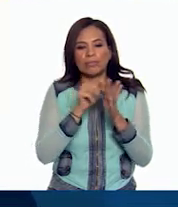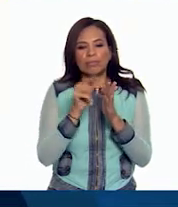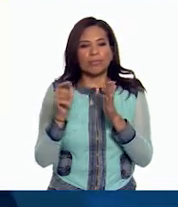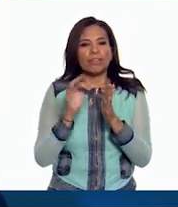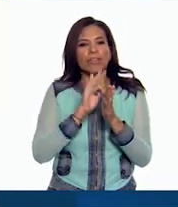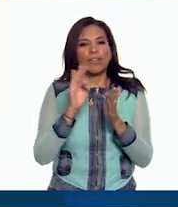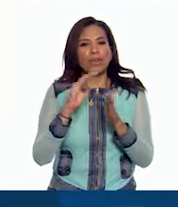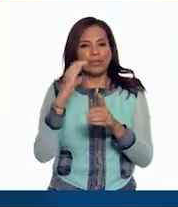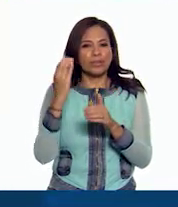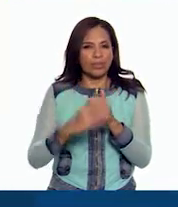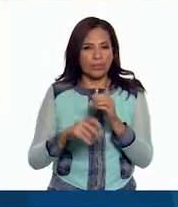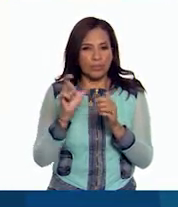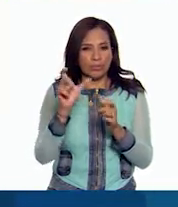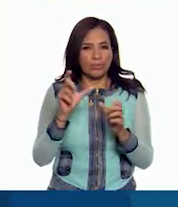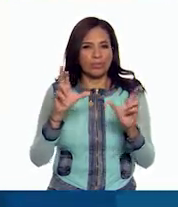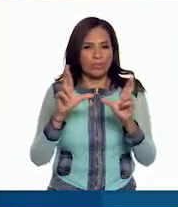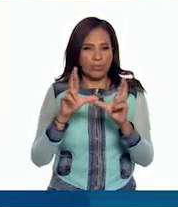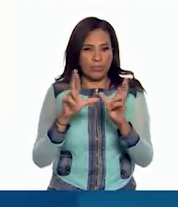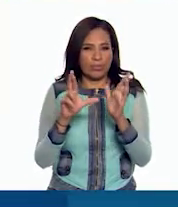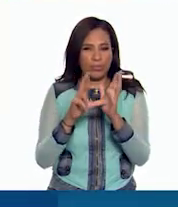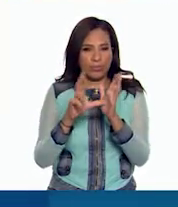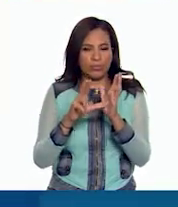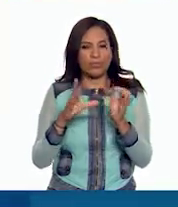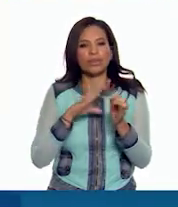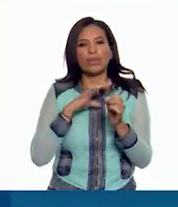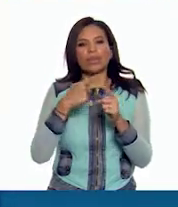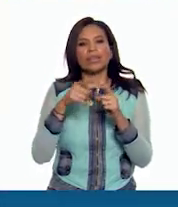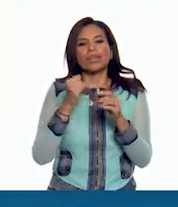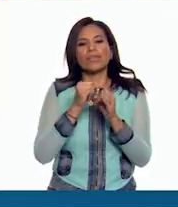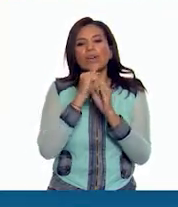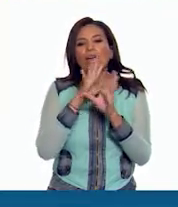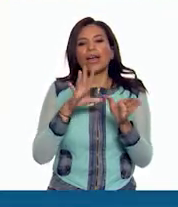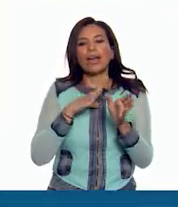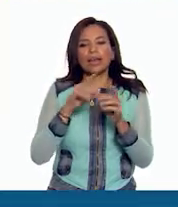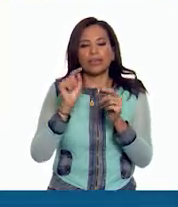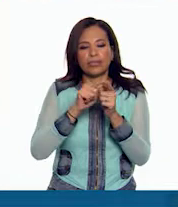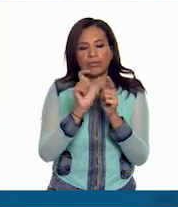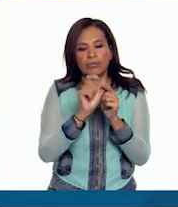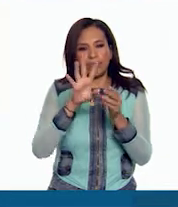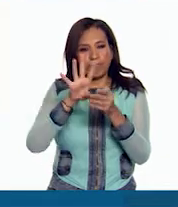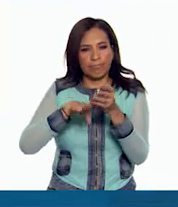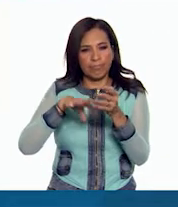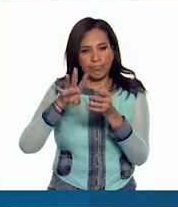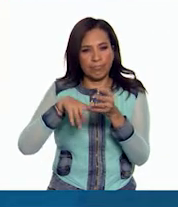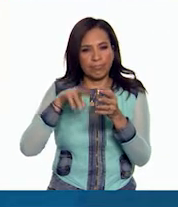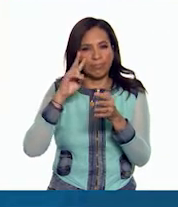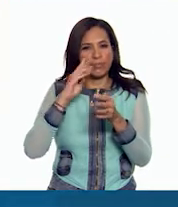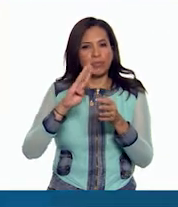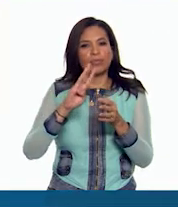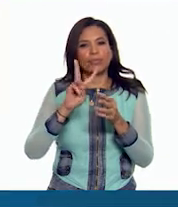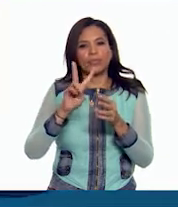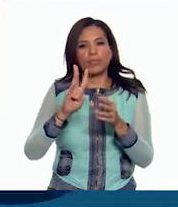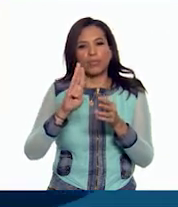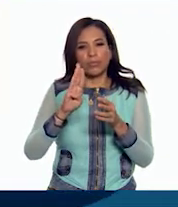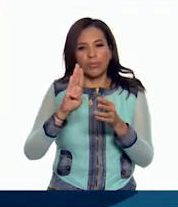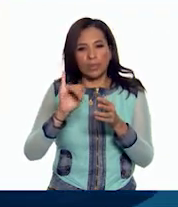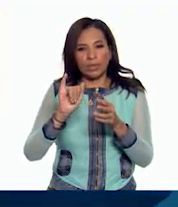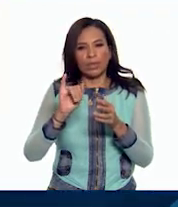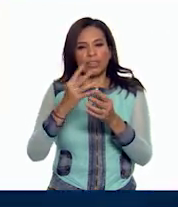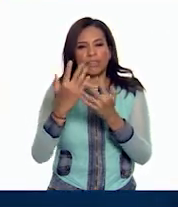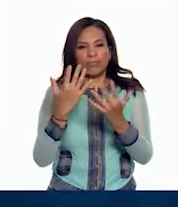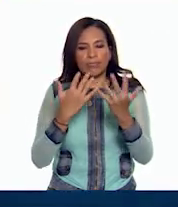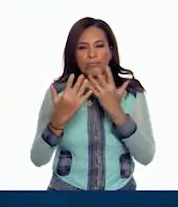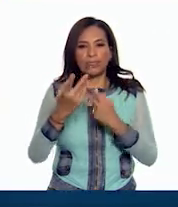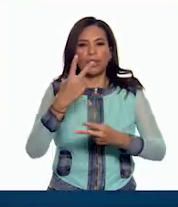credencial. Además, se agregó información cifrada en un código de barras bidimensional. De esta versión,